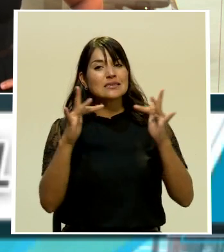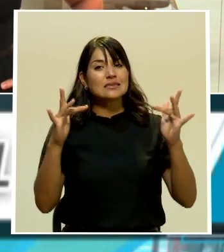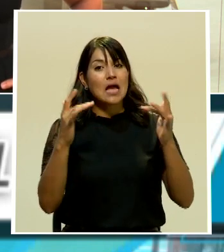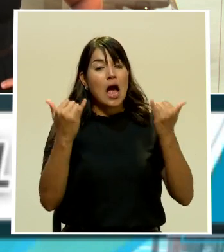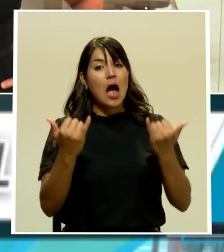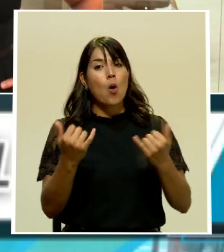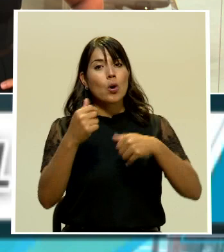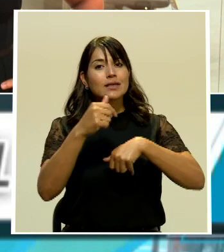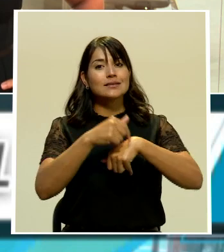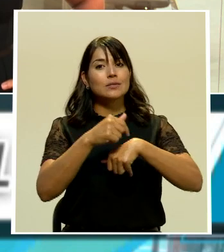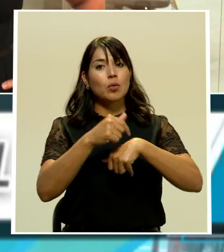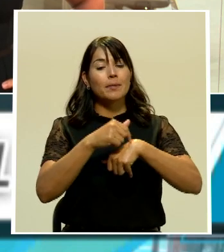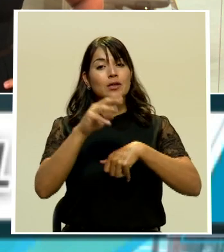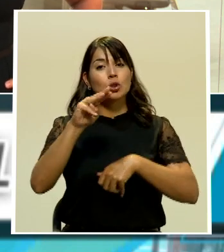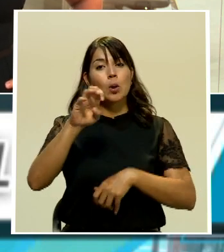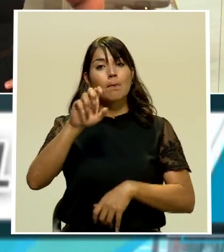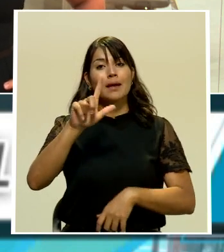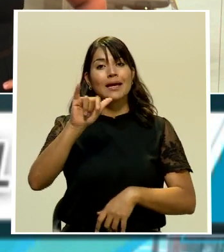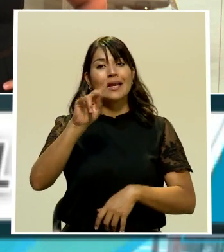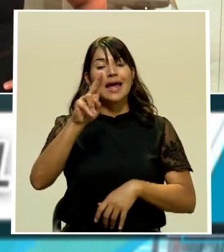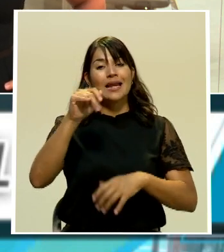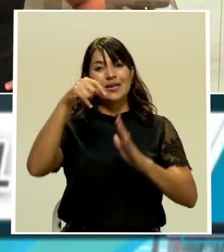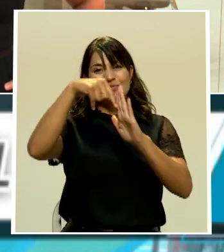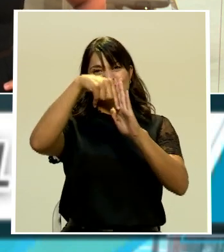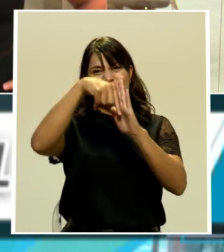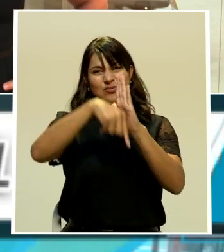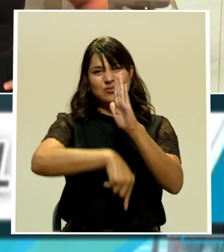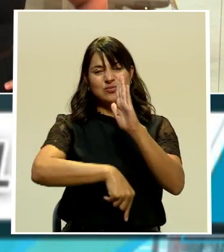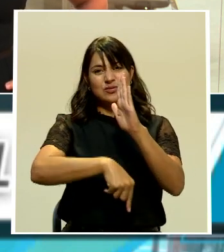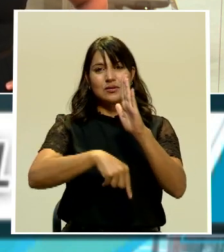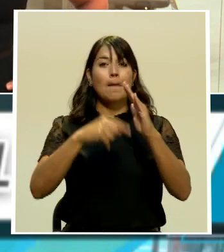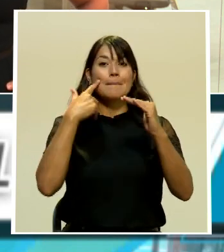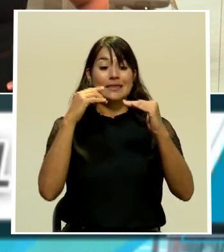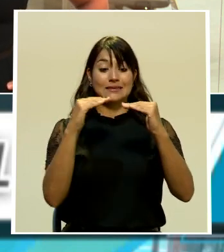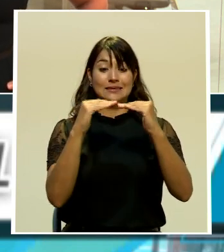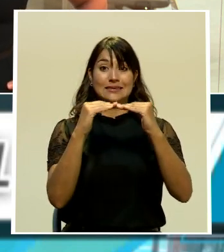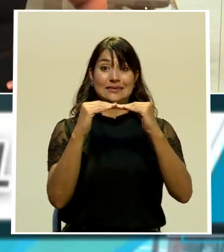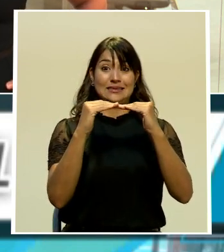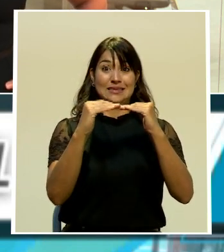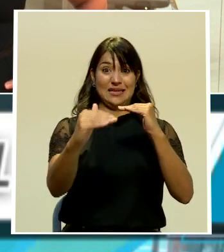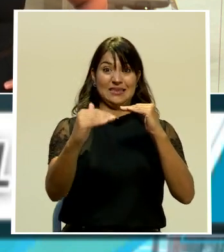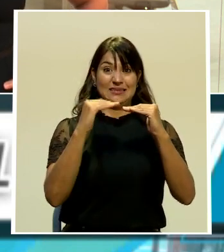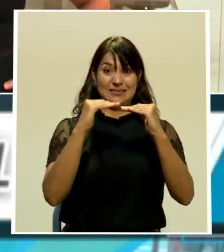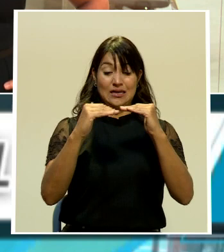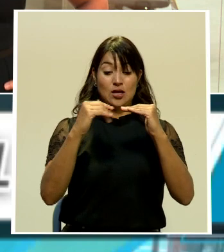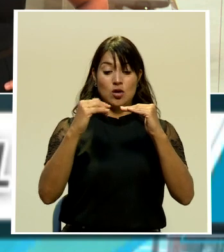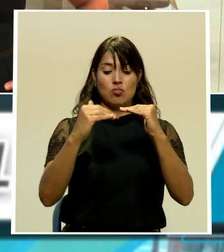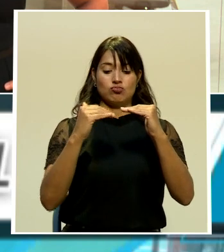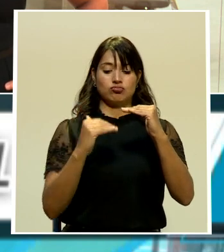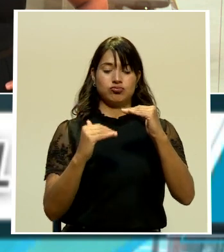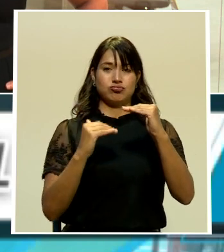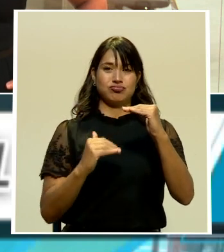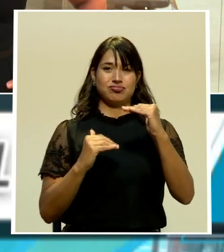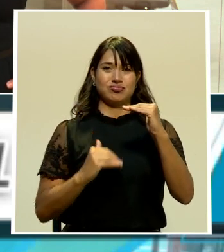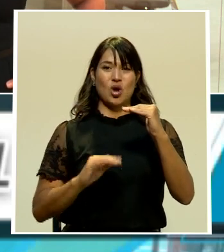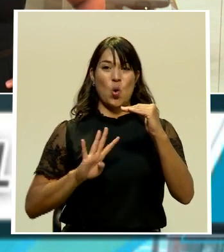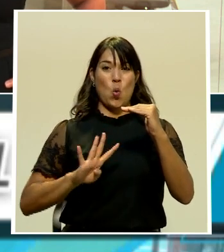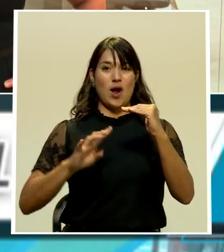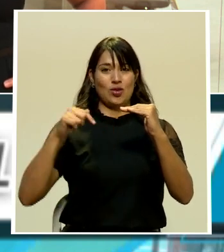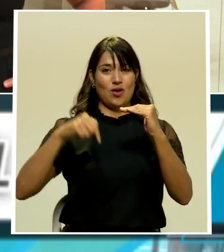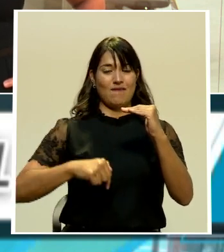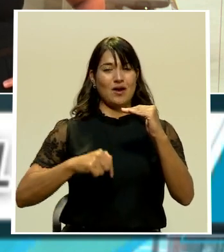está a cuatro pisos bajo tierra y hay baja conectividad, es lo que me habían informado. Entonces vamos a